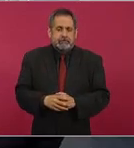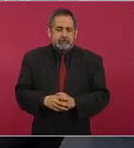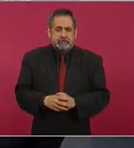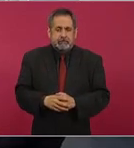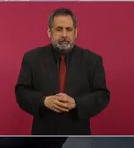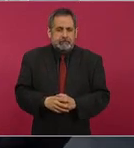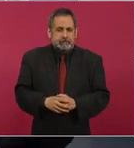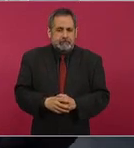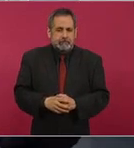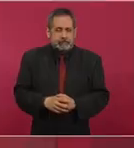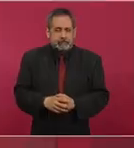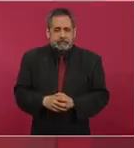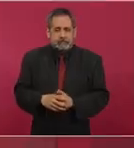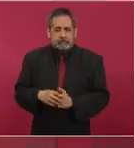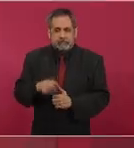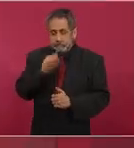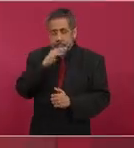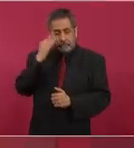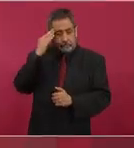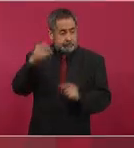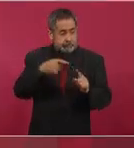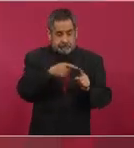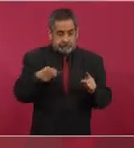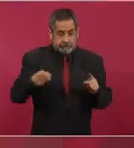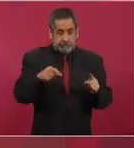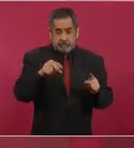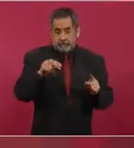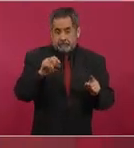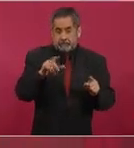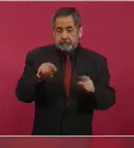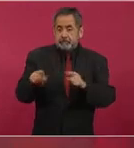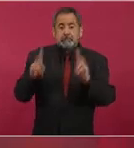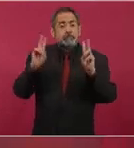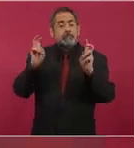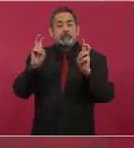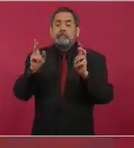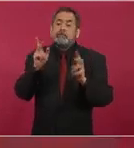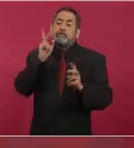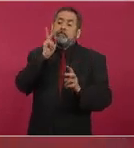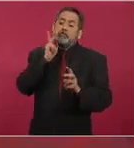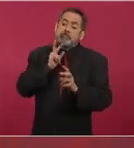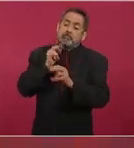en ese tiempo crearon Pemex Internacional